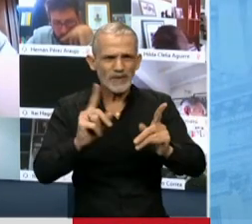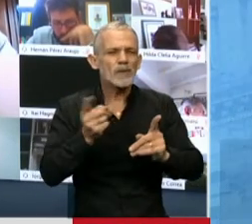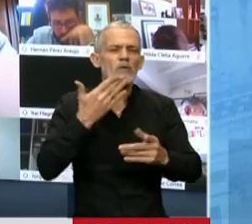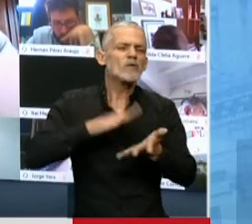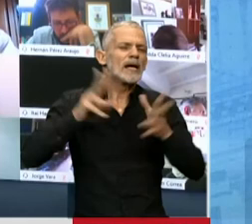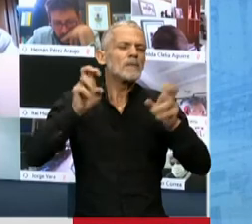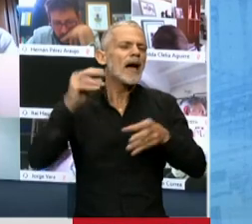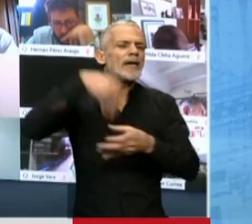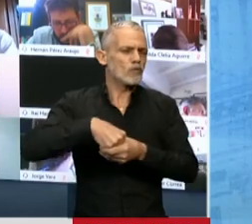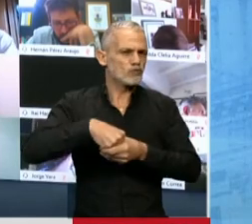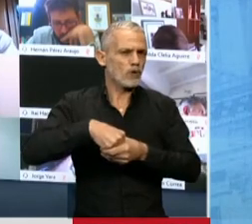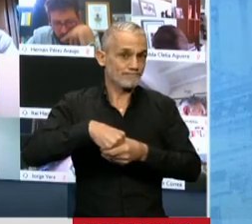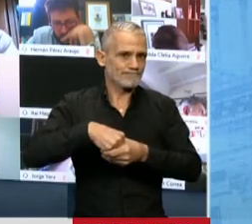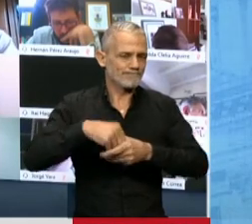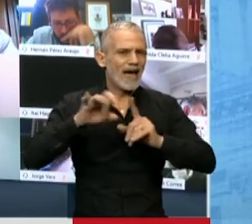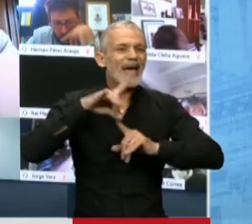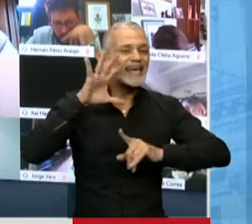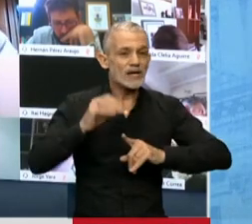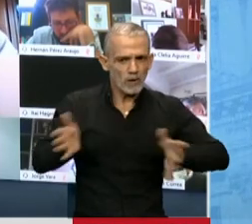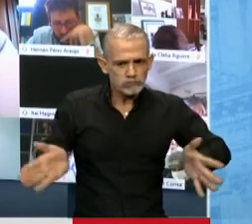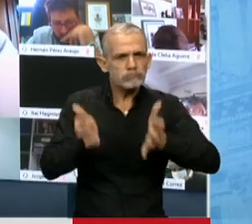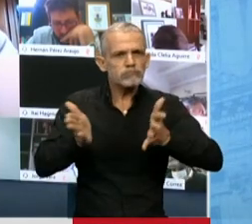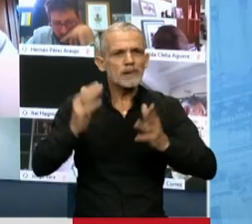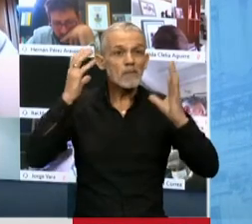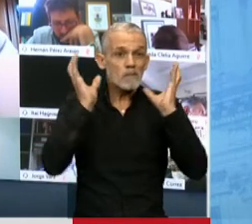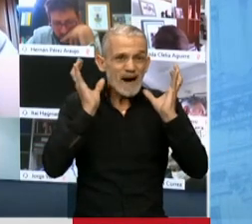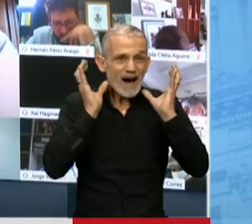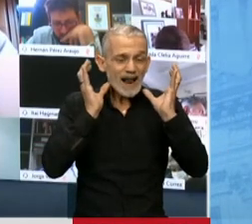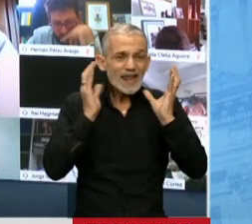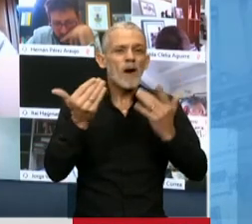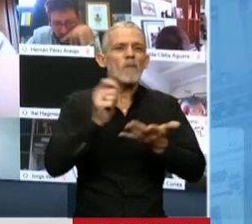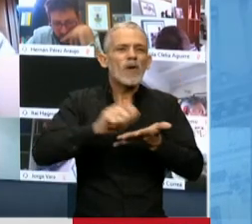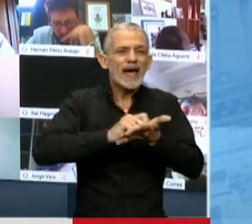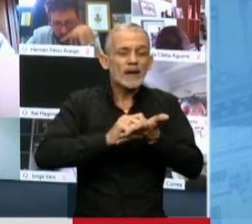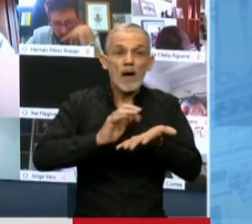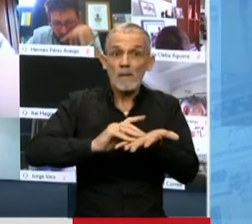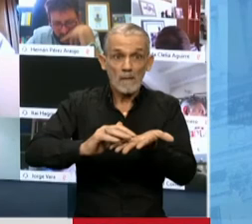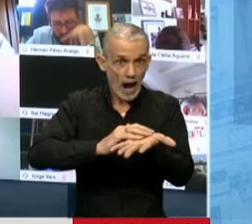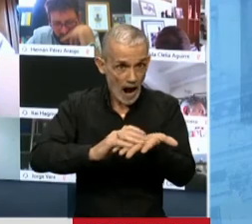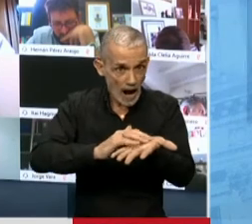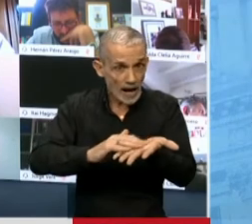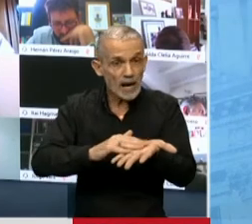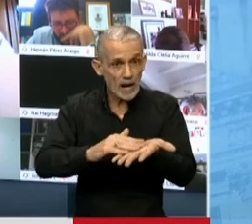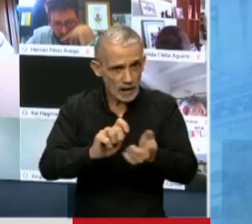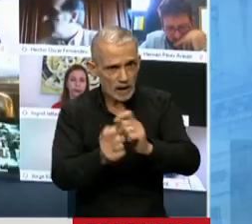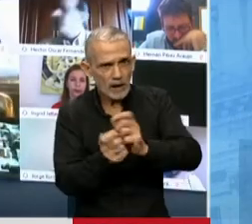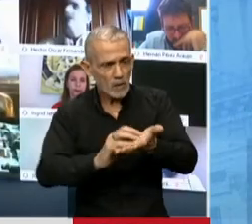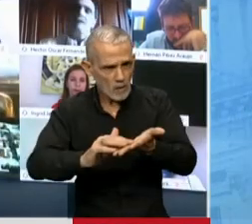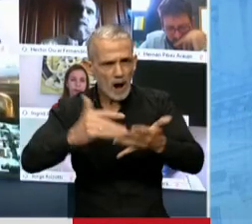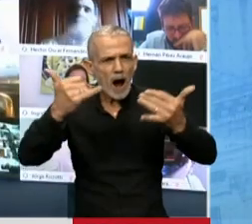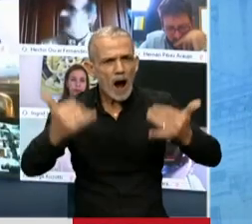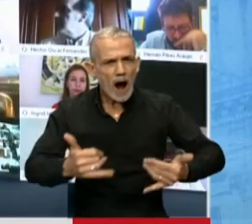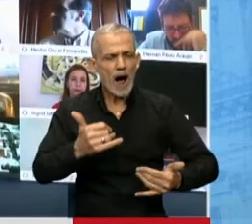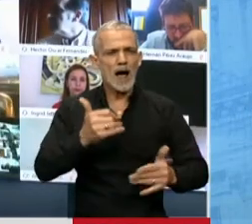inclusión hablo que fomentó que Mafalda se pudiera escribir en braille. O sea, cosas que eran